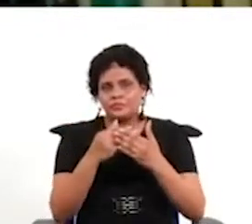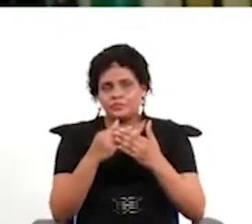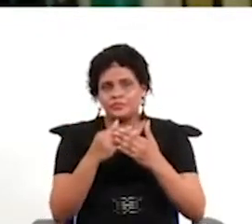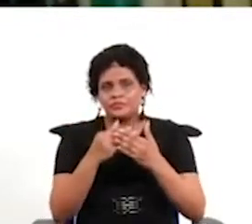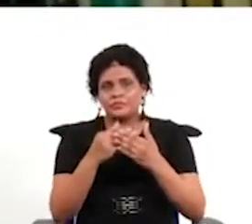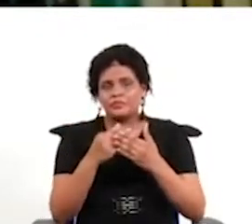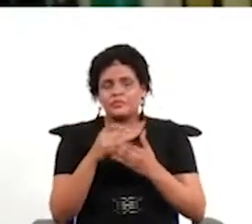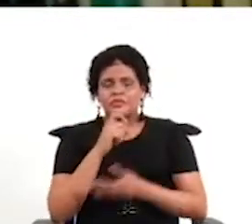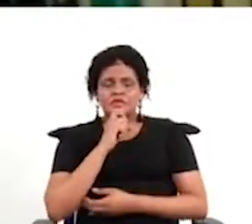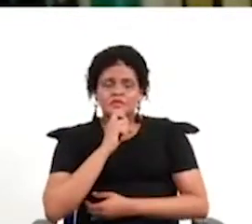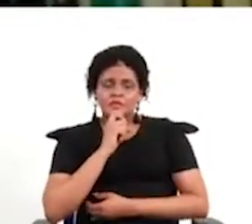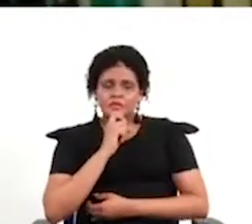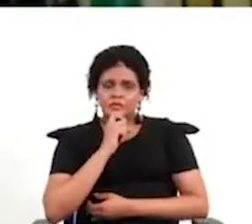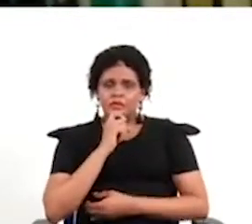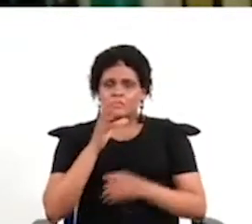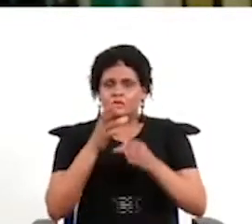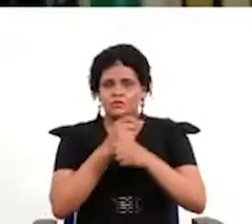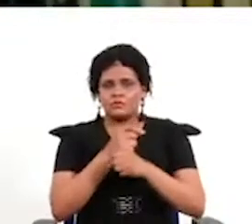difícilmente lo tengamos